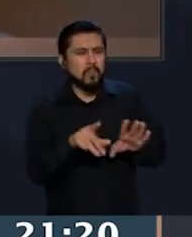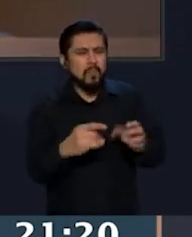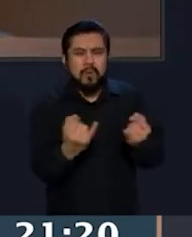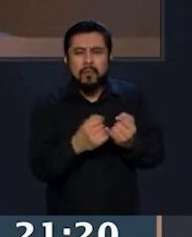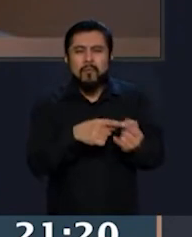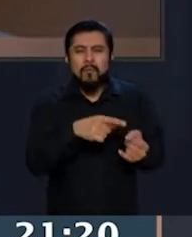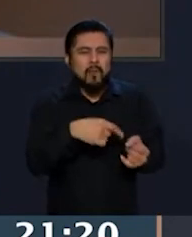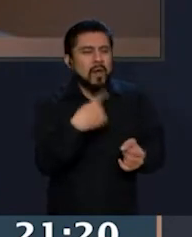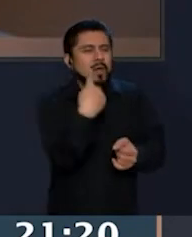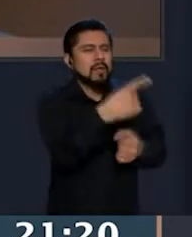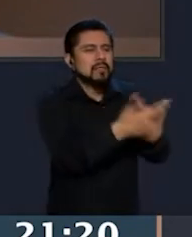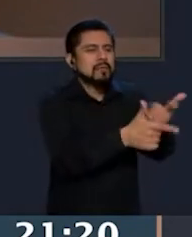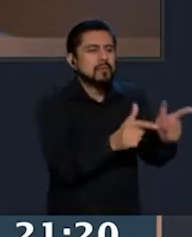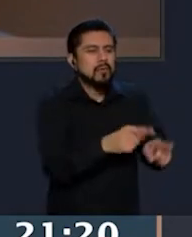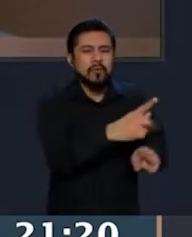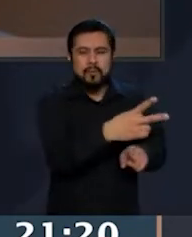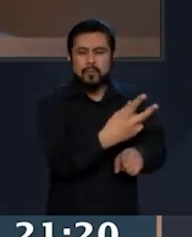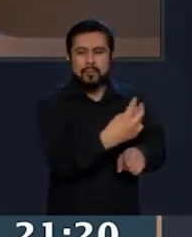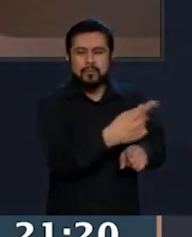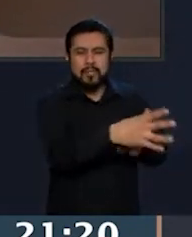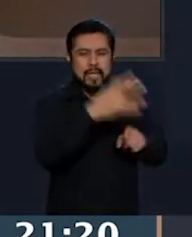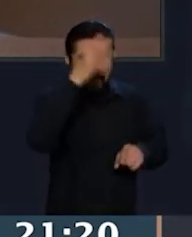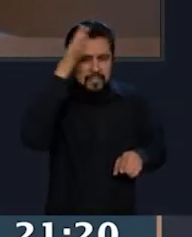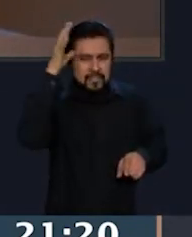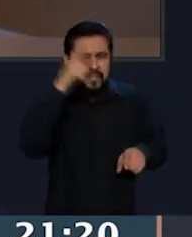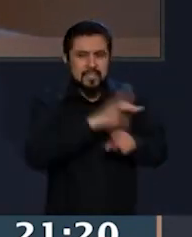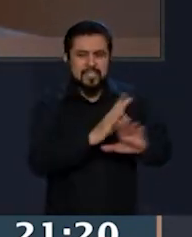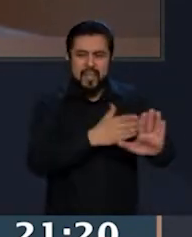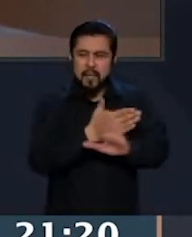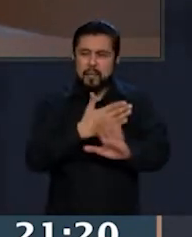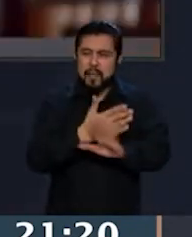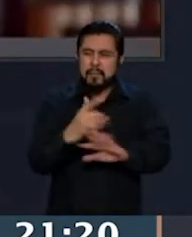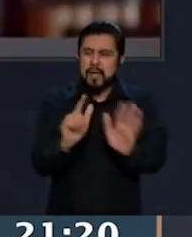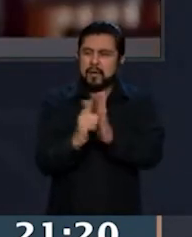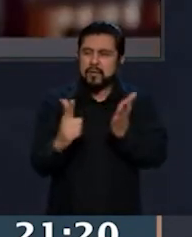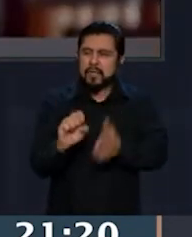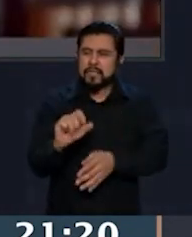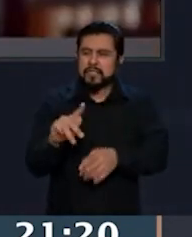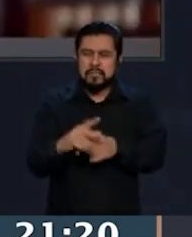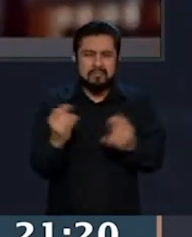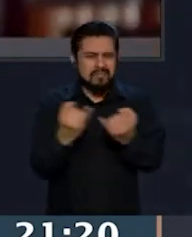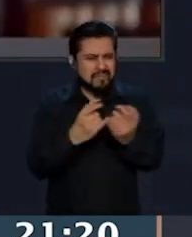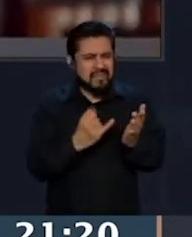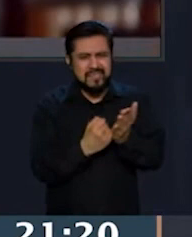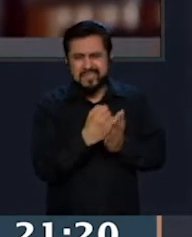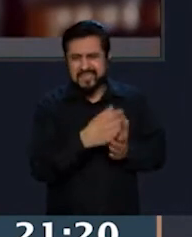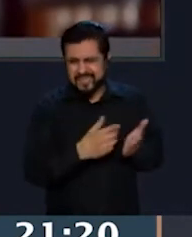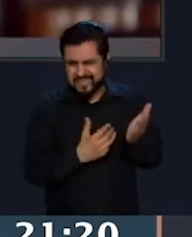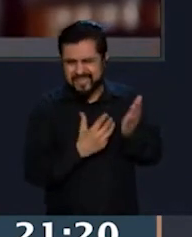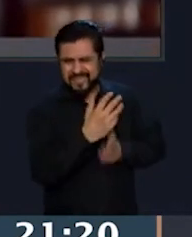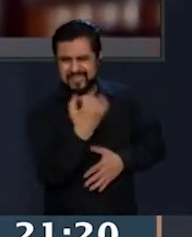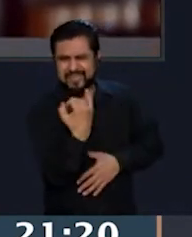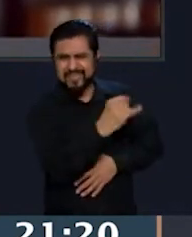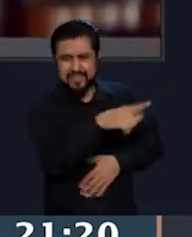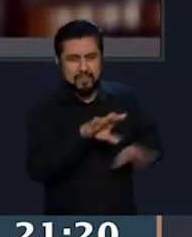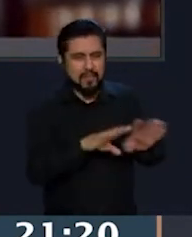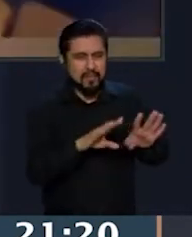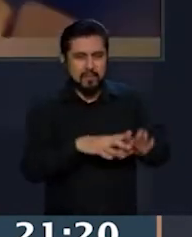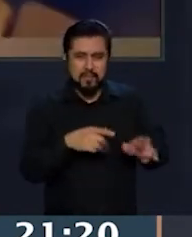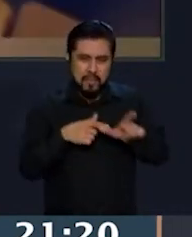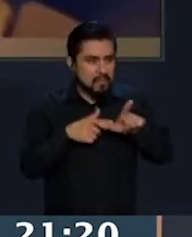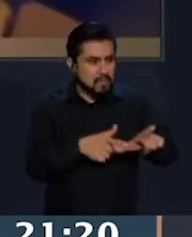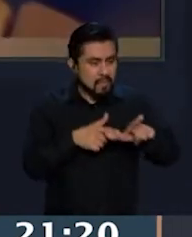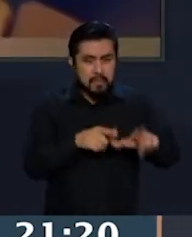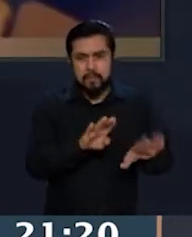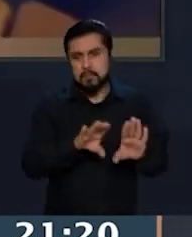texto por parte de la televisora de la que él es dueño, aumentaron los ataques y decidí presentar una